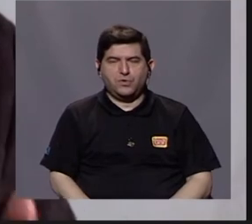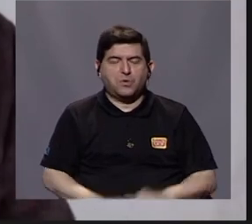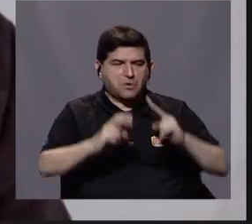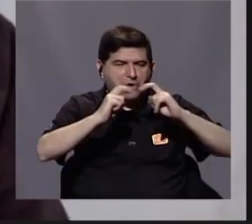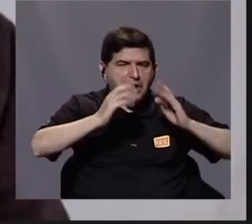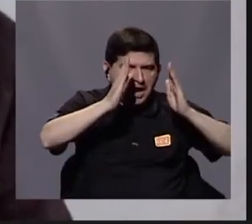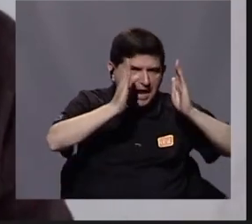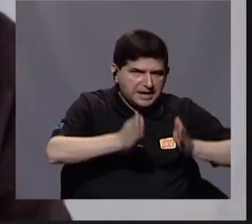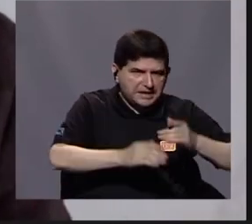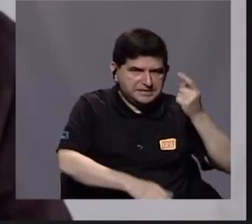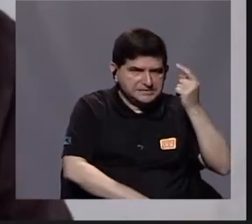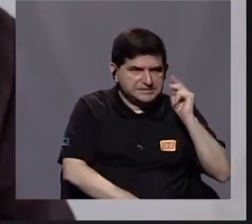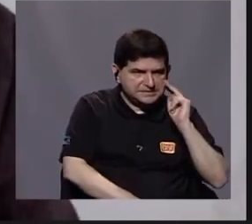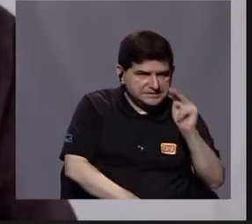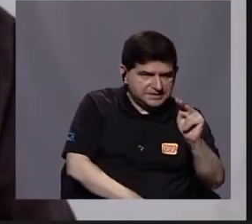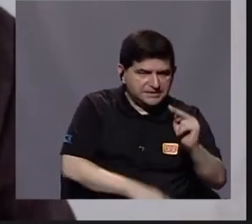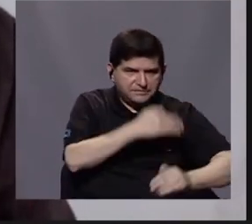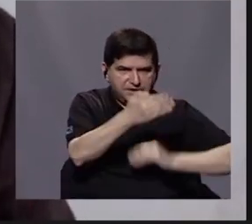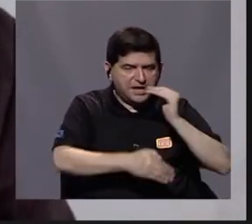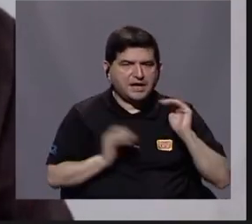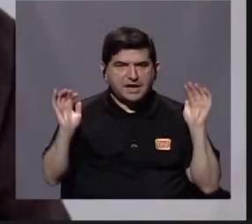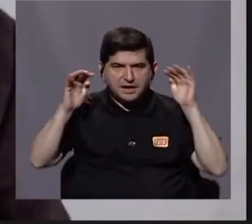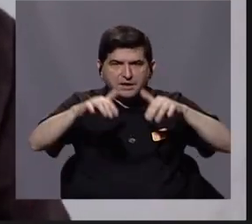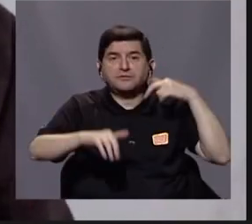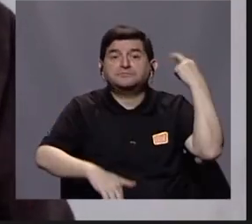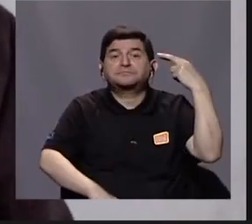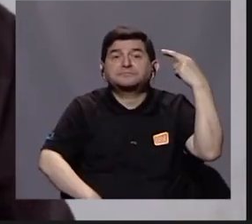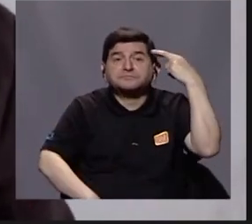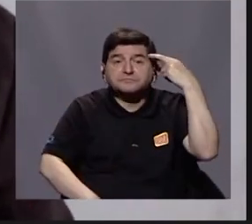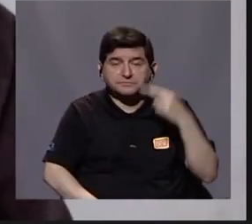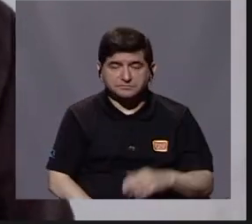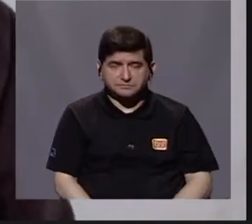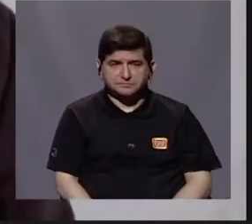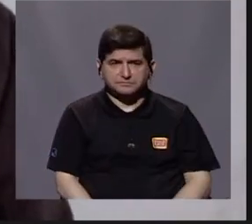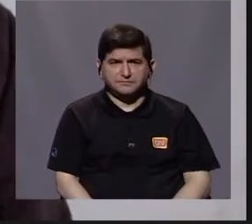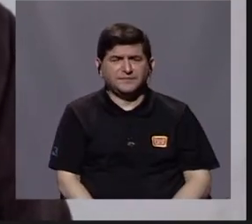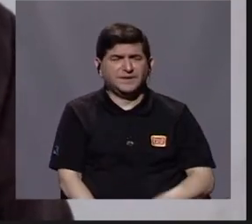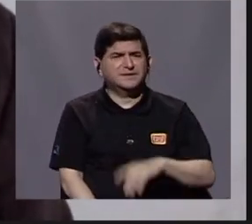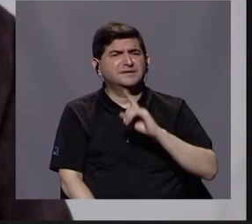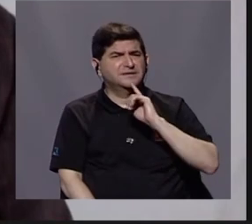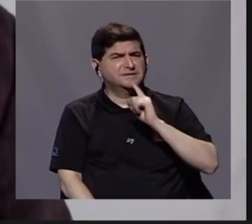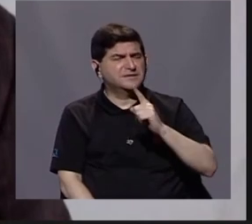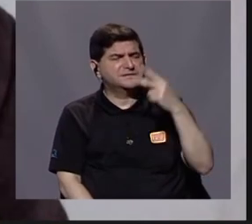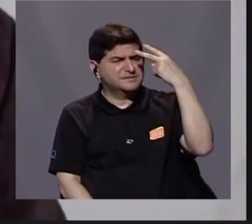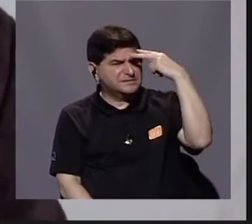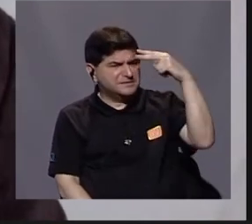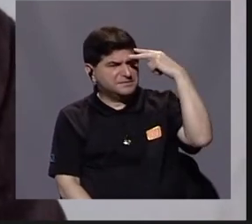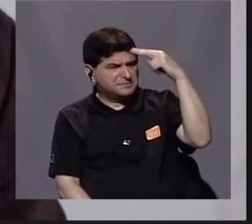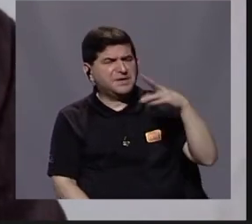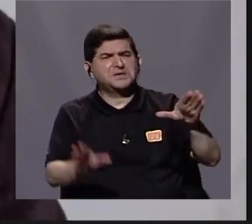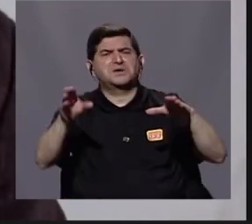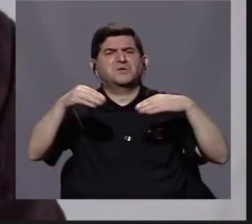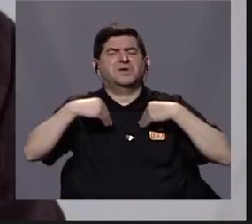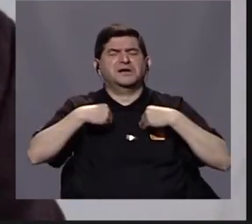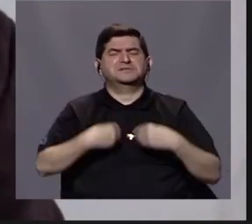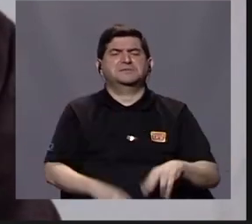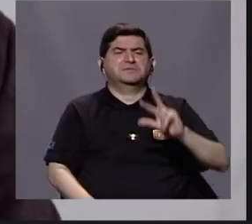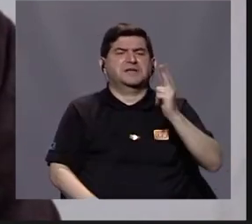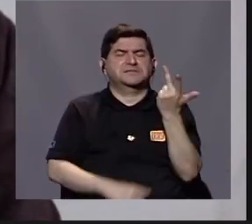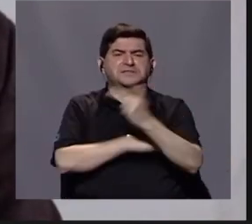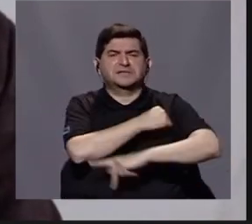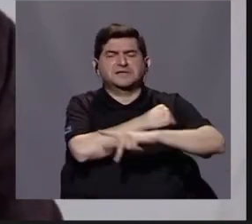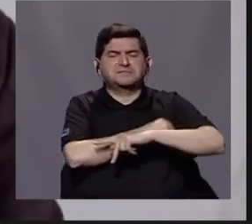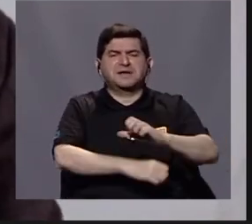analistas sobre el proceso migratorio se debía a que se señaló que México había aceptado ser tercer país